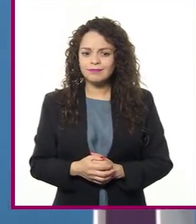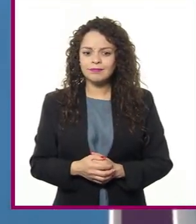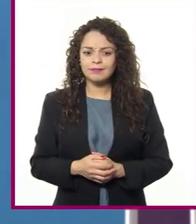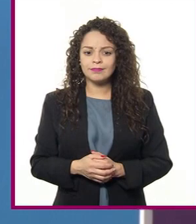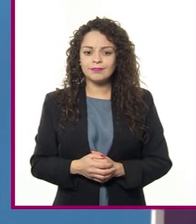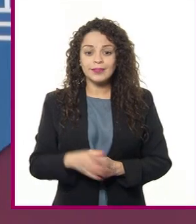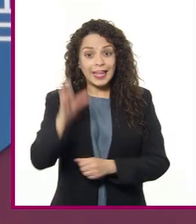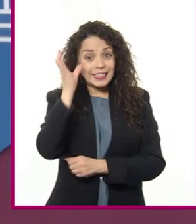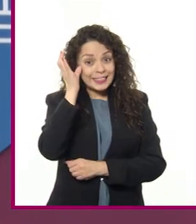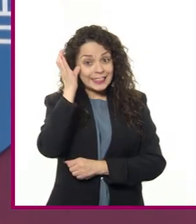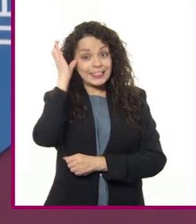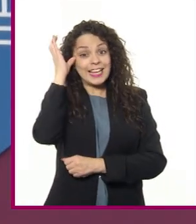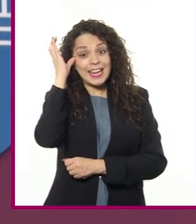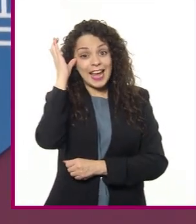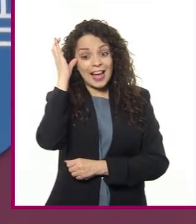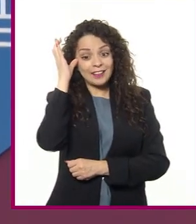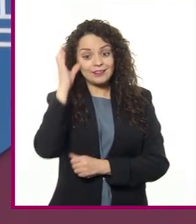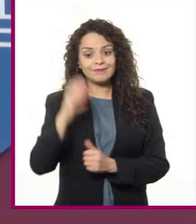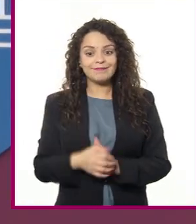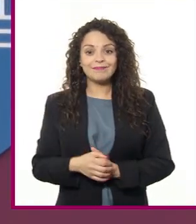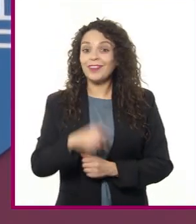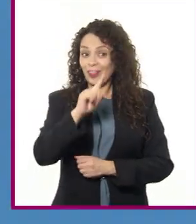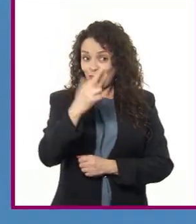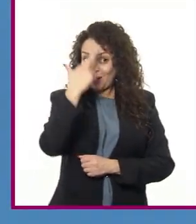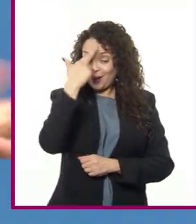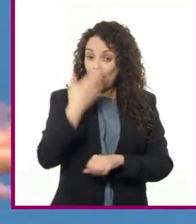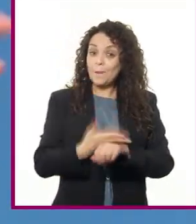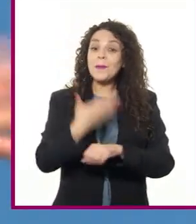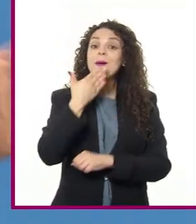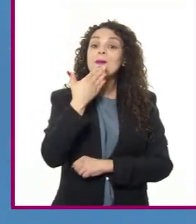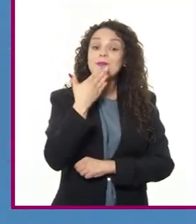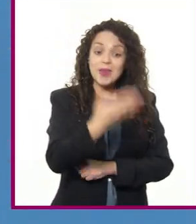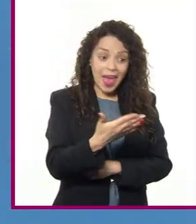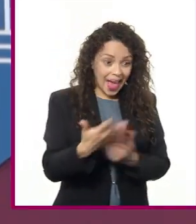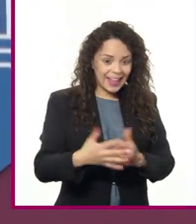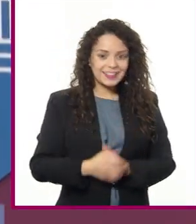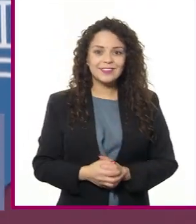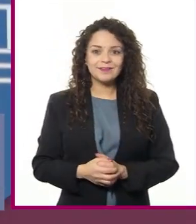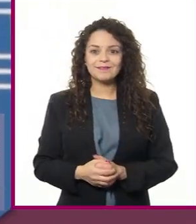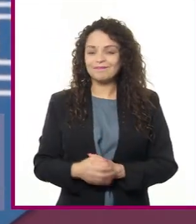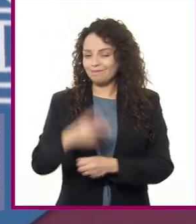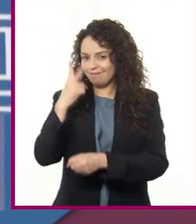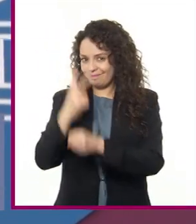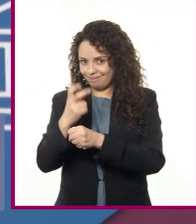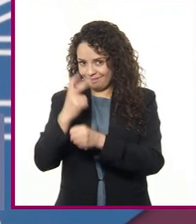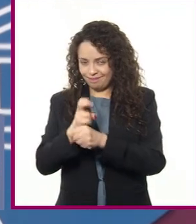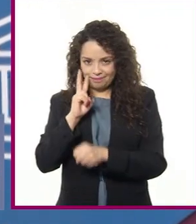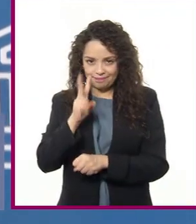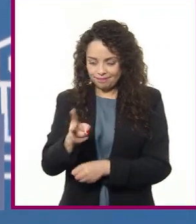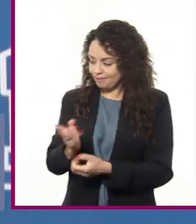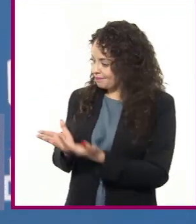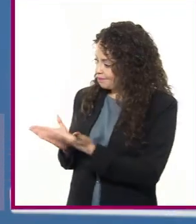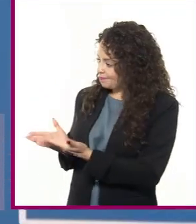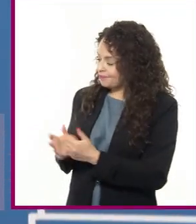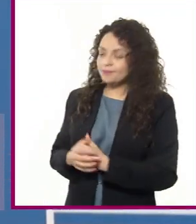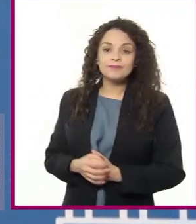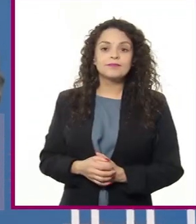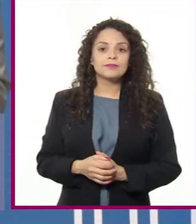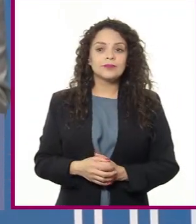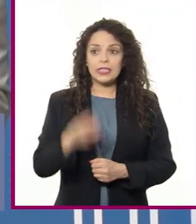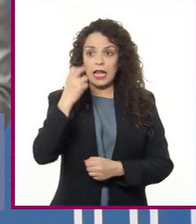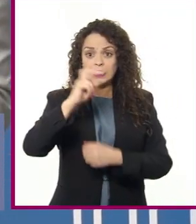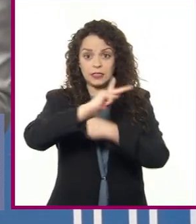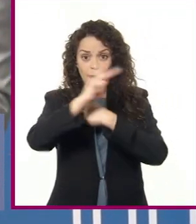¡China! ¡Lo recordaste muy bien! 2. Es considerado el